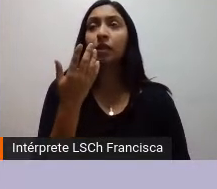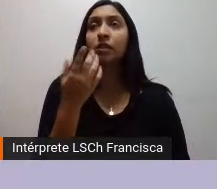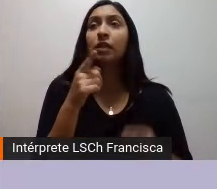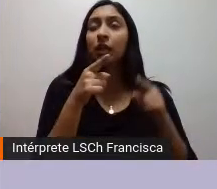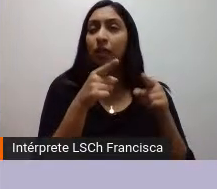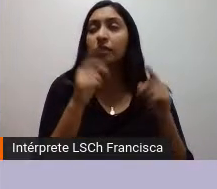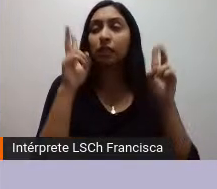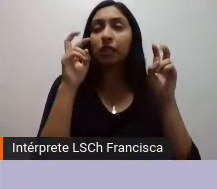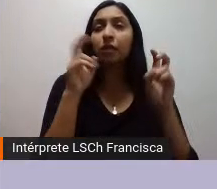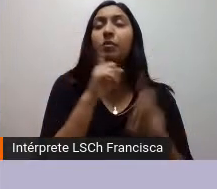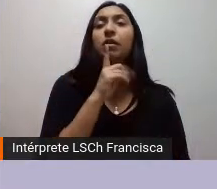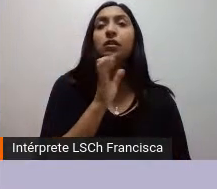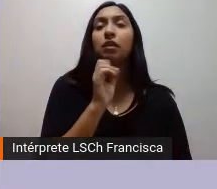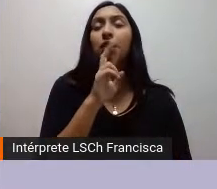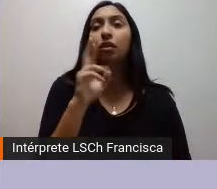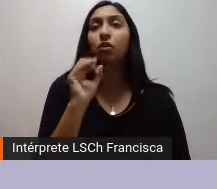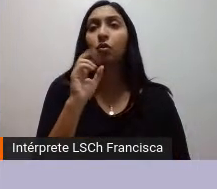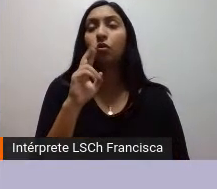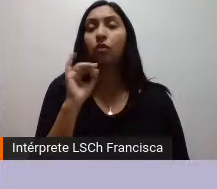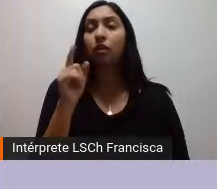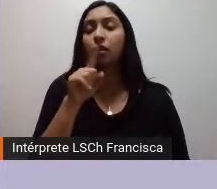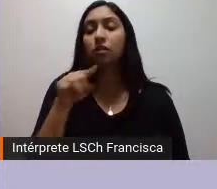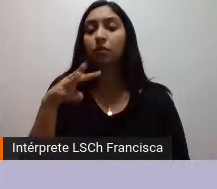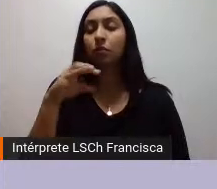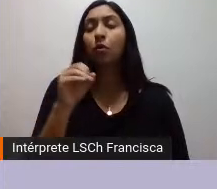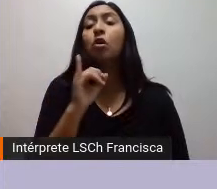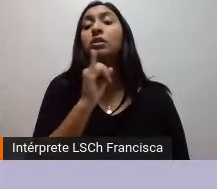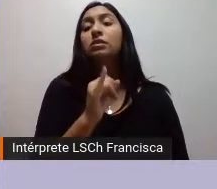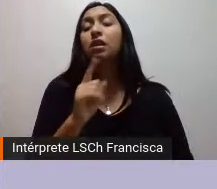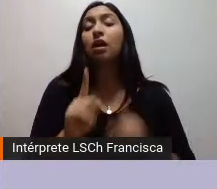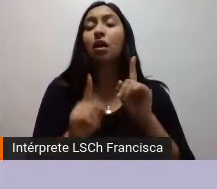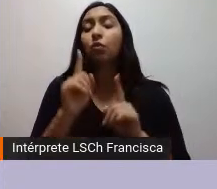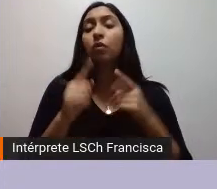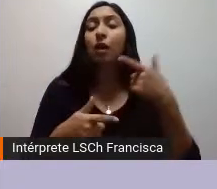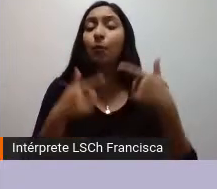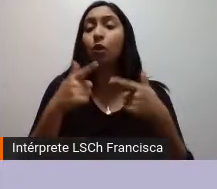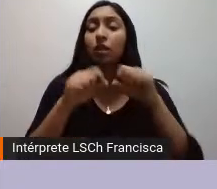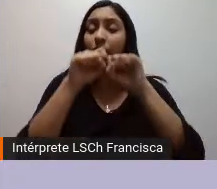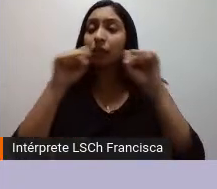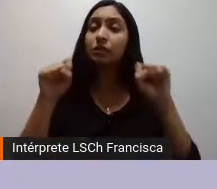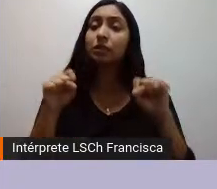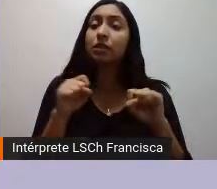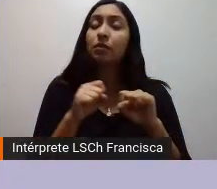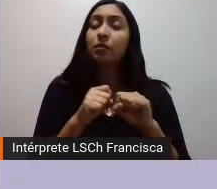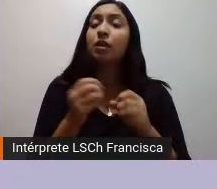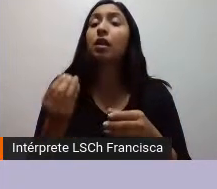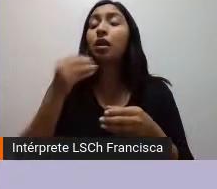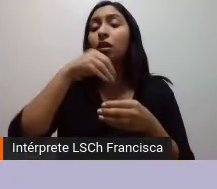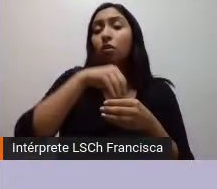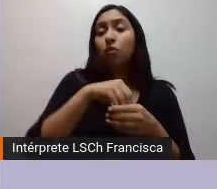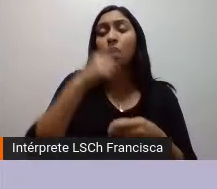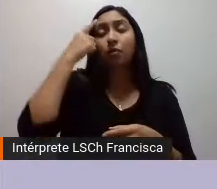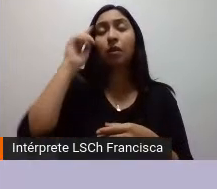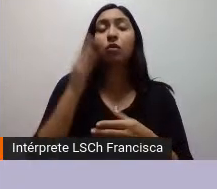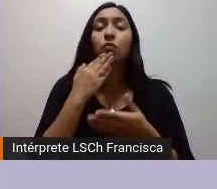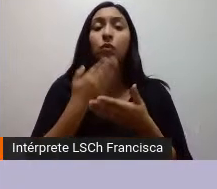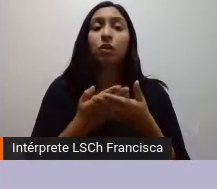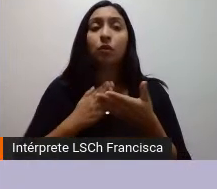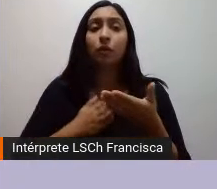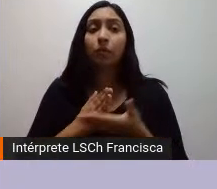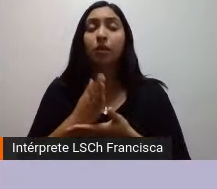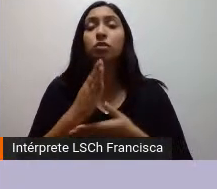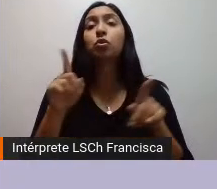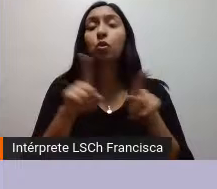que una política sistemática en el tiempo puede estar dentro de esa configuración pero cuando esto comenzó y se inició como acto de protesta